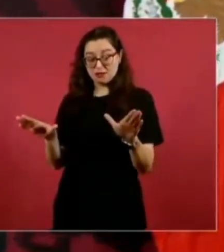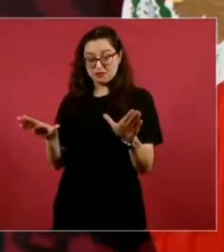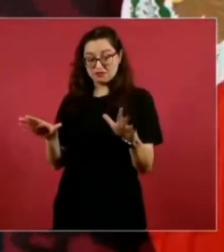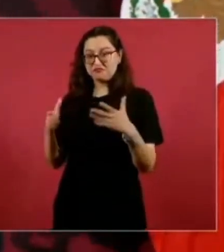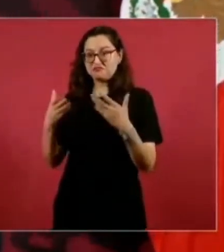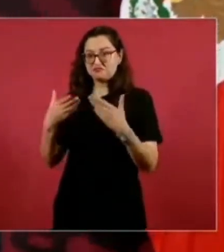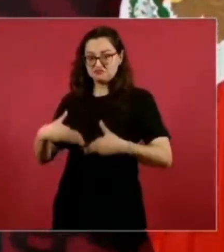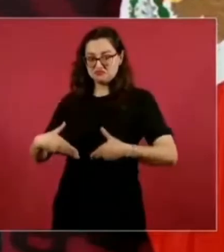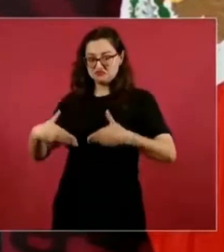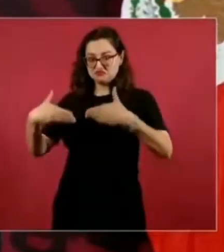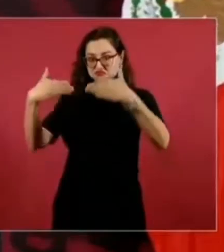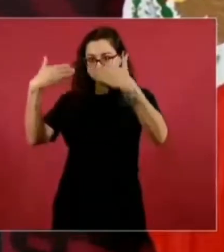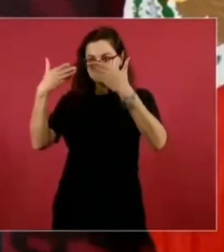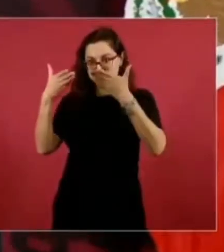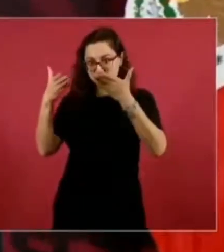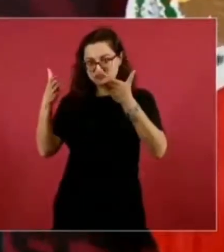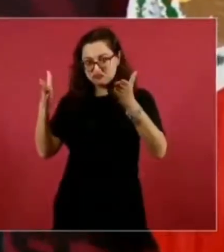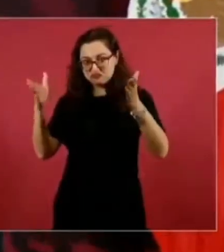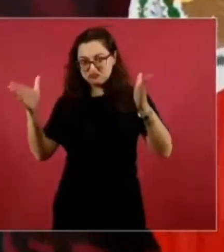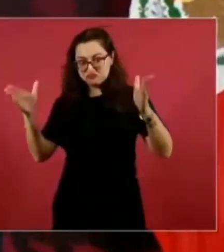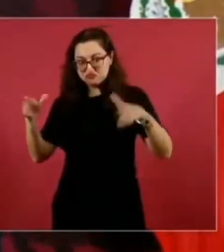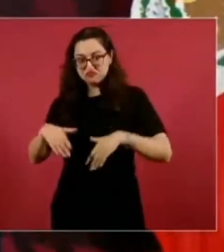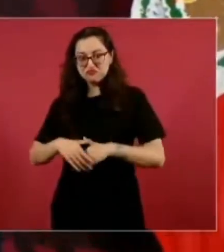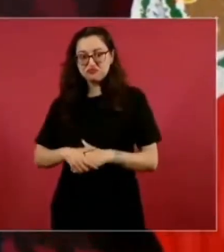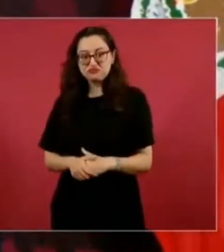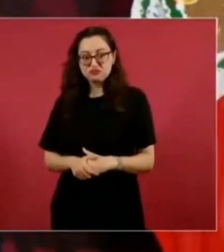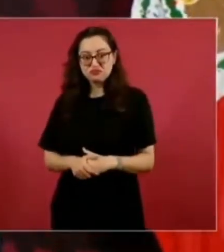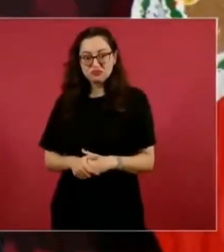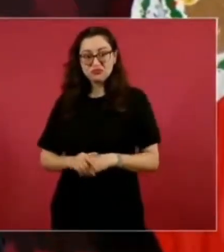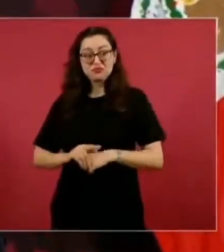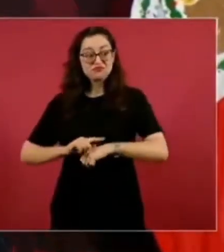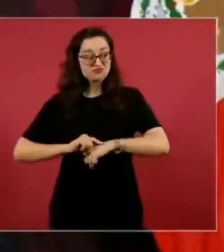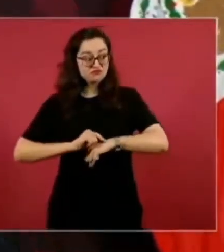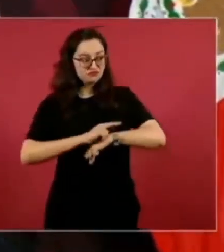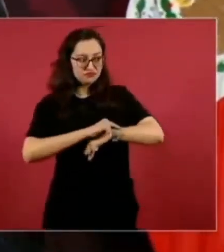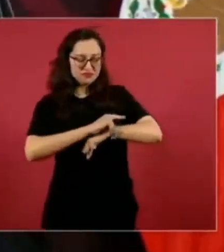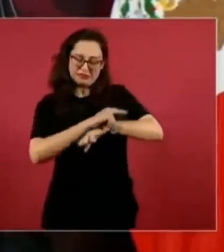muralla. Tuntum, quien es… El gusano cierra la muralla.